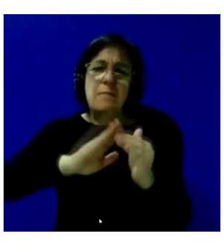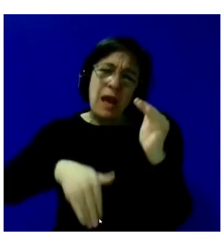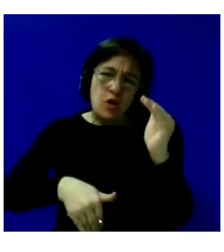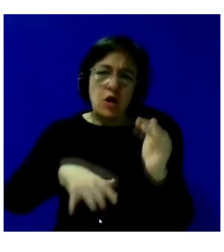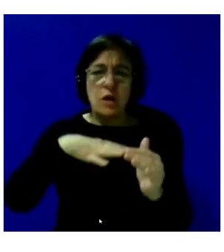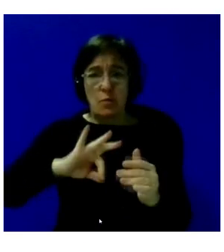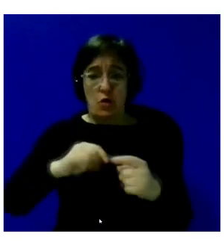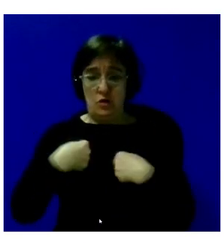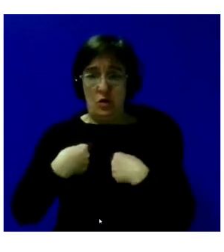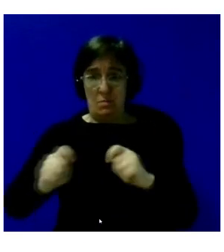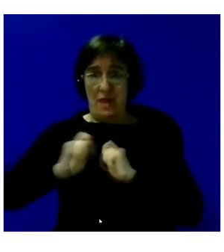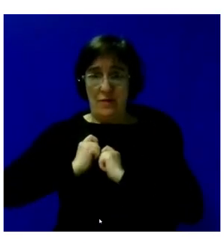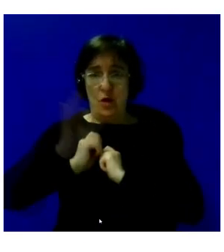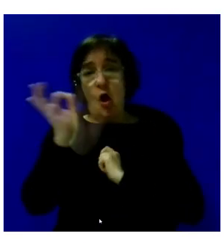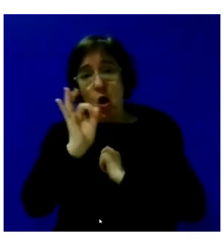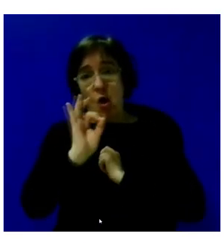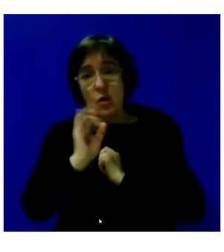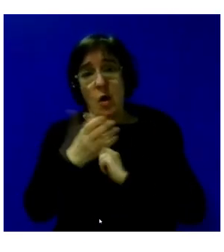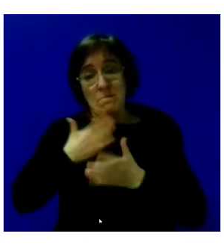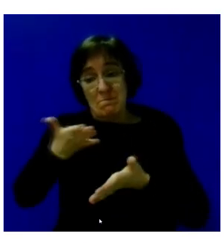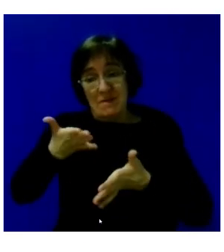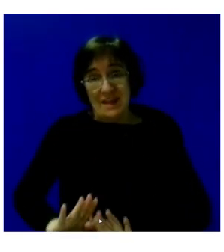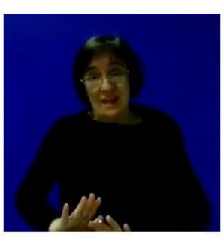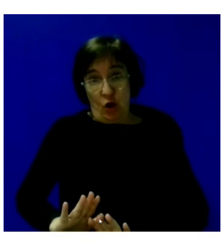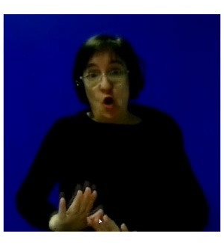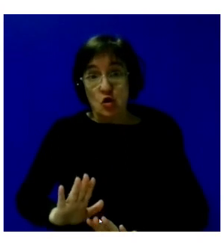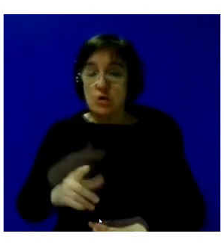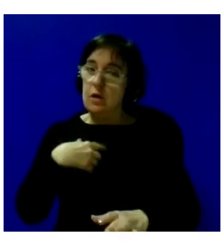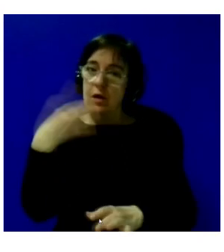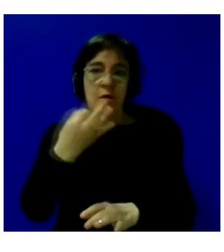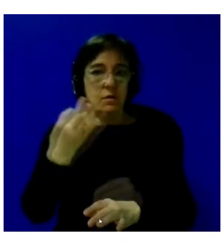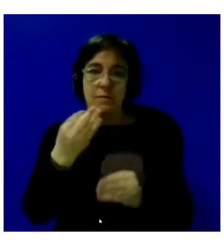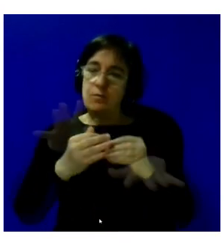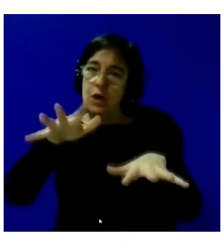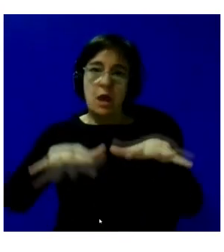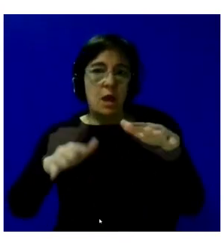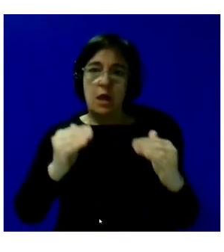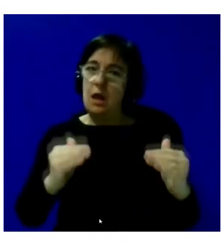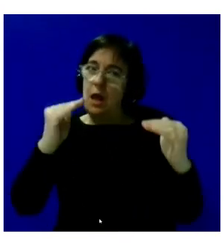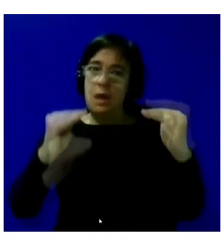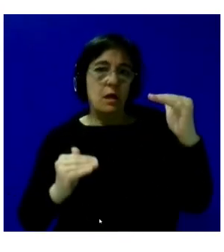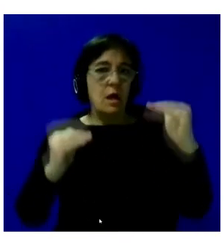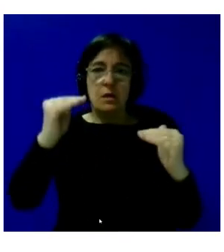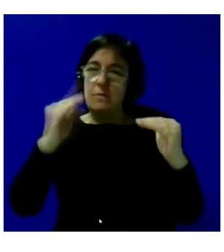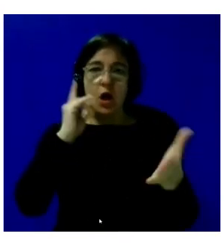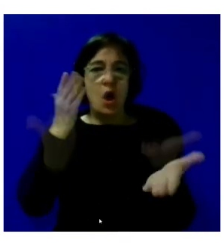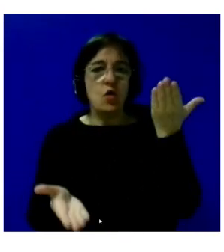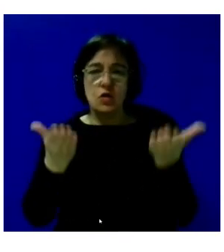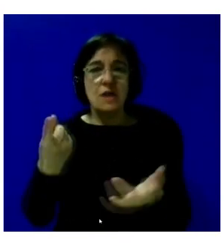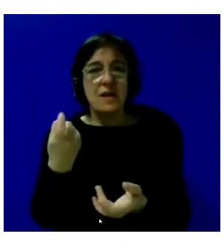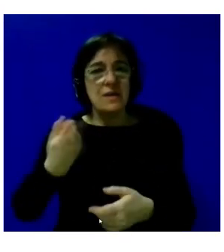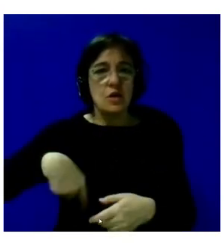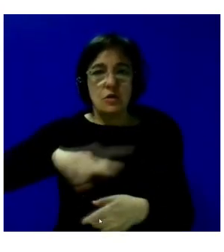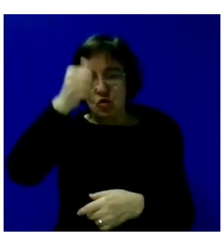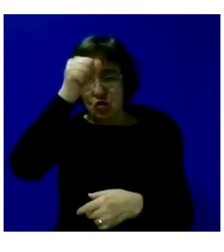que he podido recibir yo o de la que reciben mis hijos. Y por tanto, eso lo tenemos que equilibrar porque es de justicia y porque lo necesitamos todos